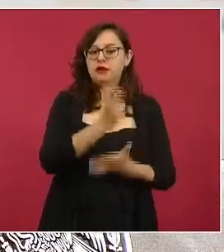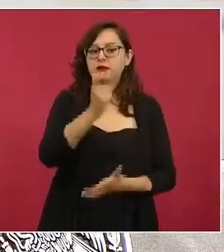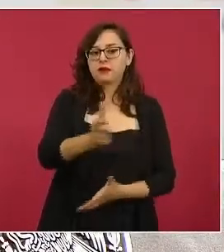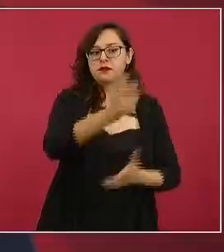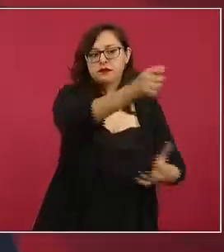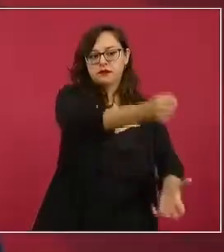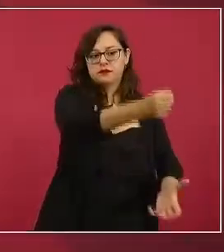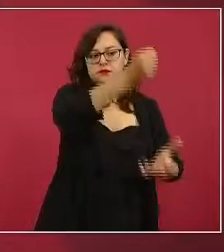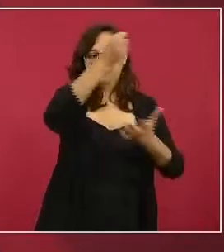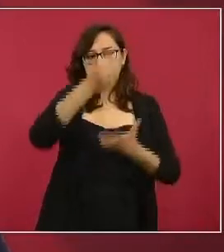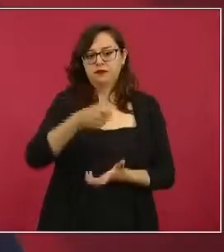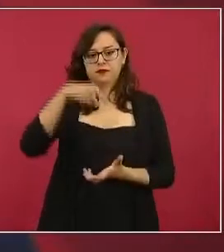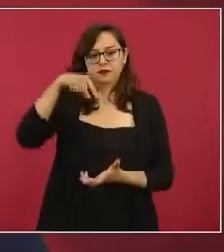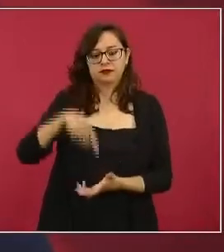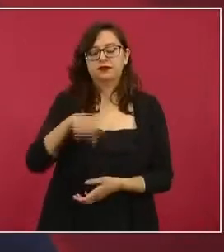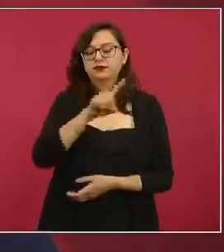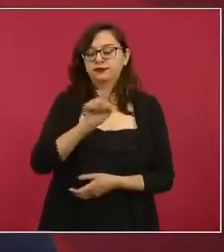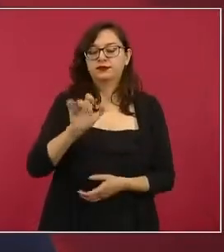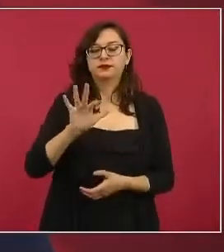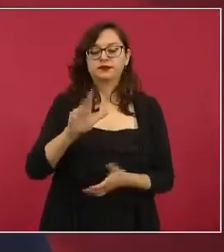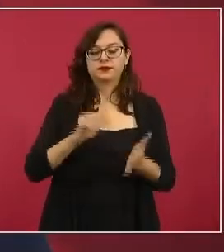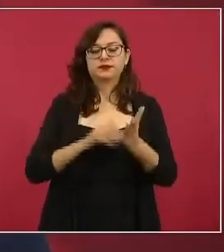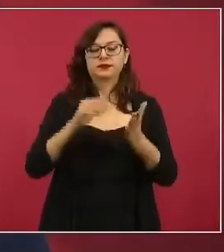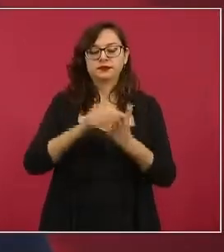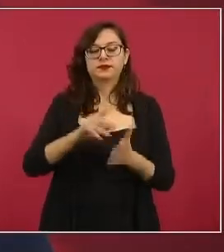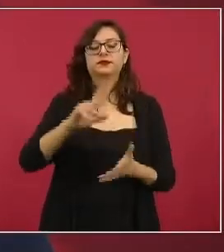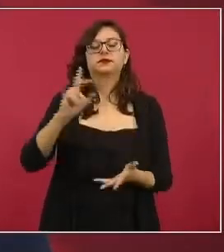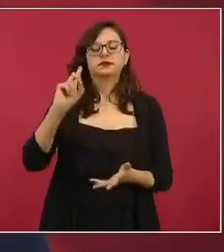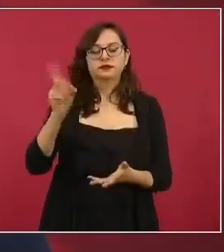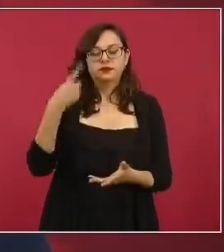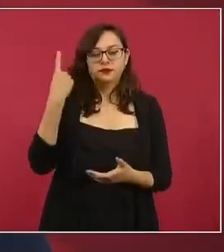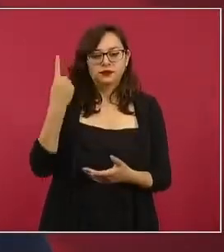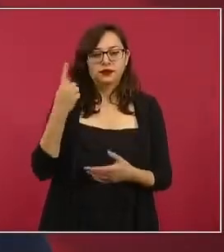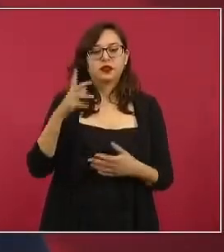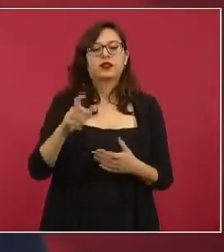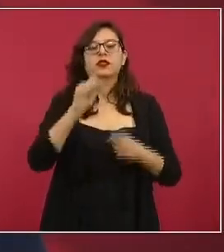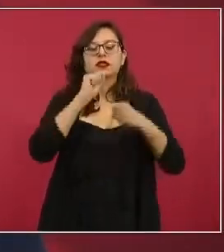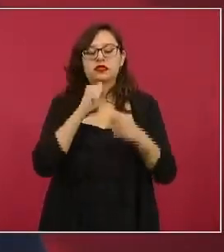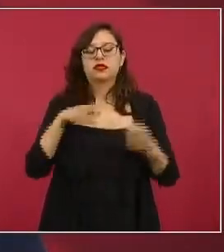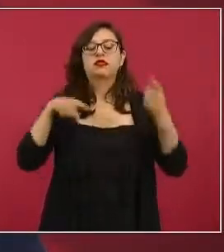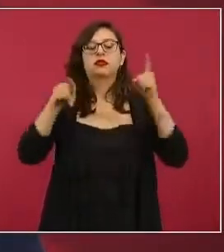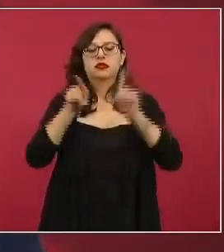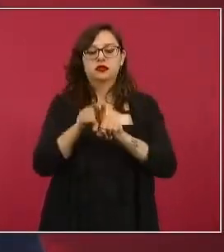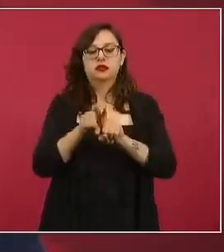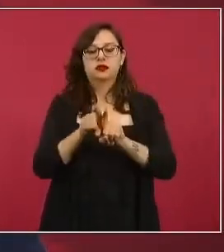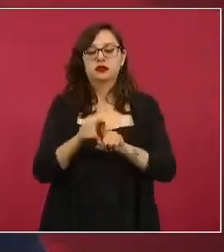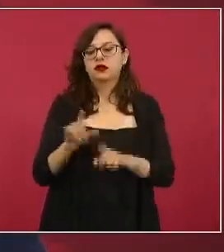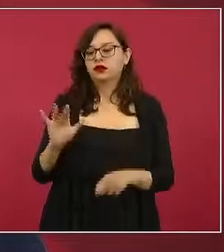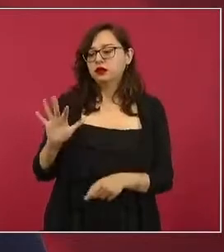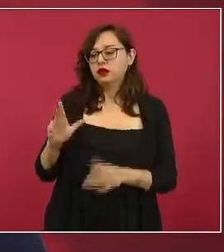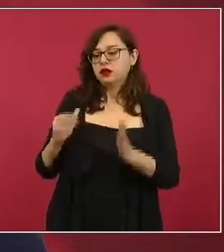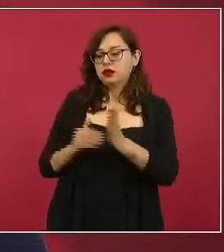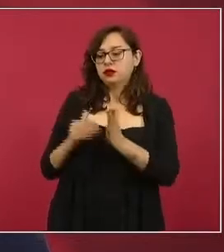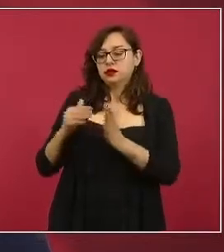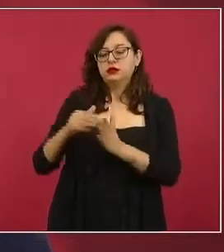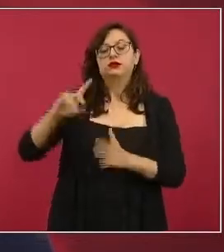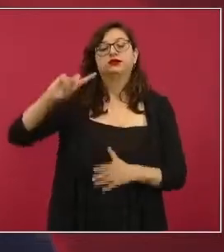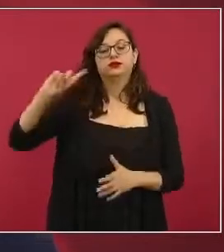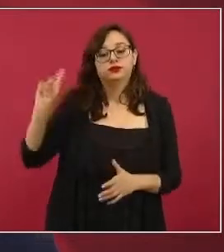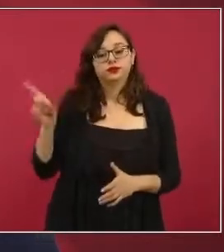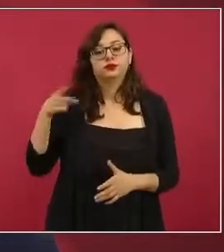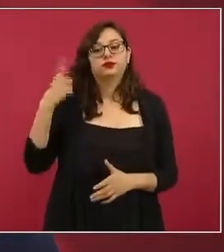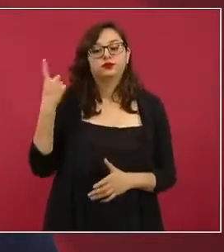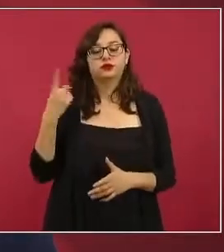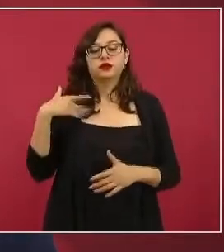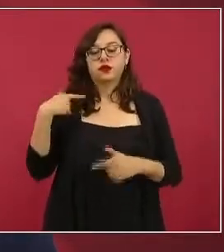compra de la planta de fertilizantes, y están considerados también los 50 millones de dólares que